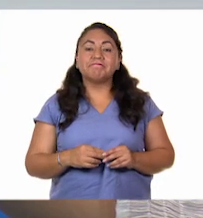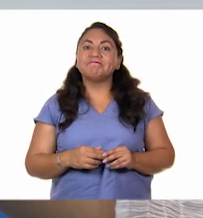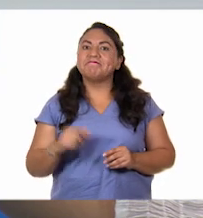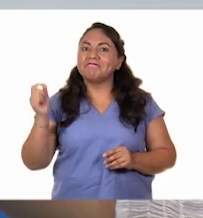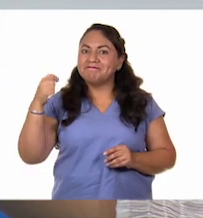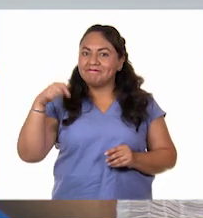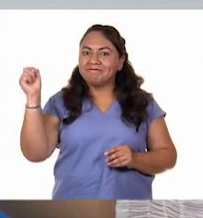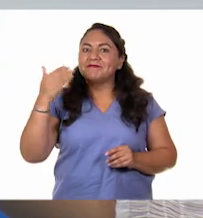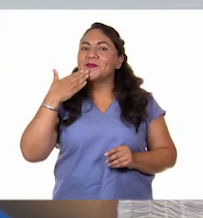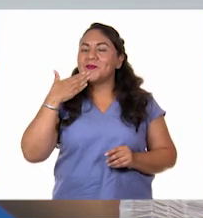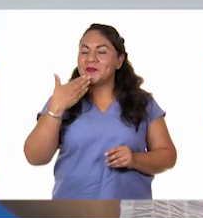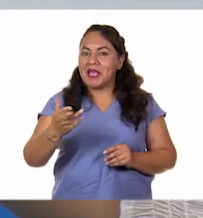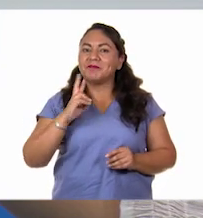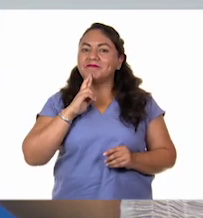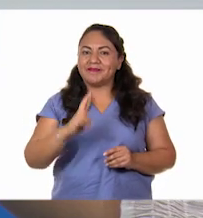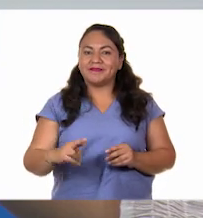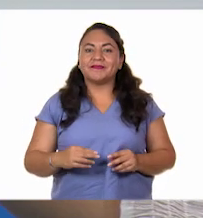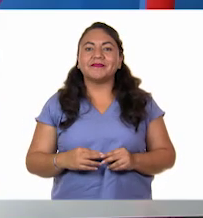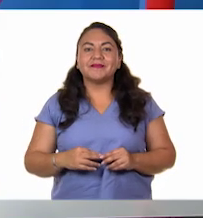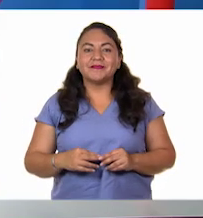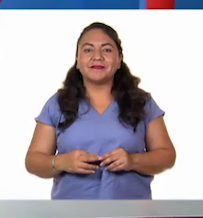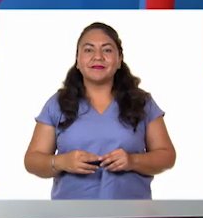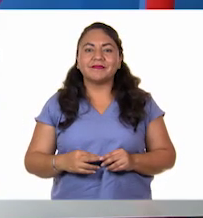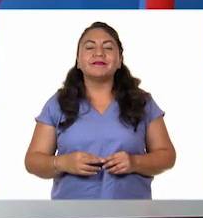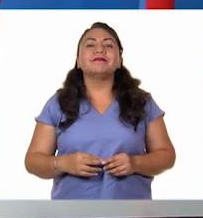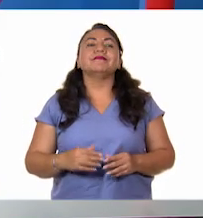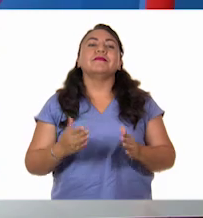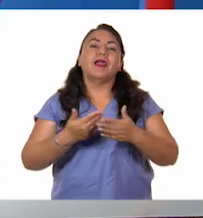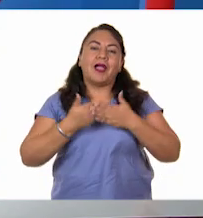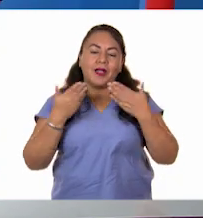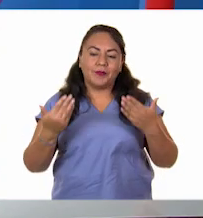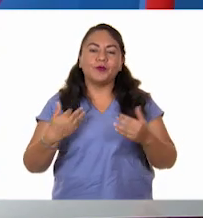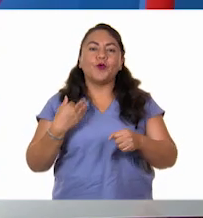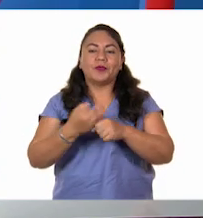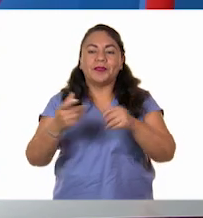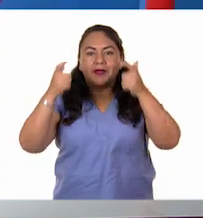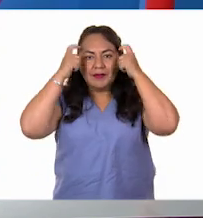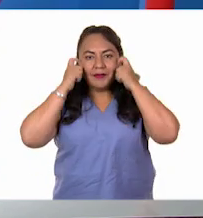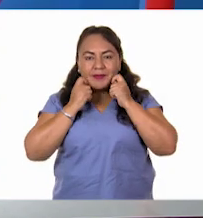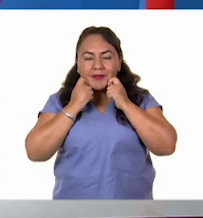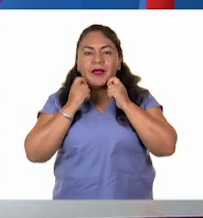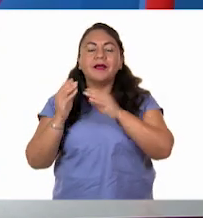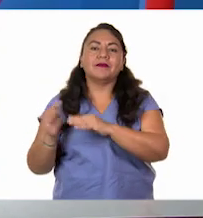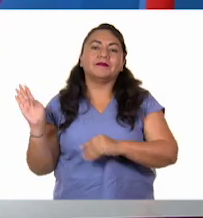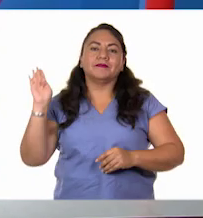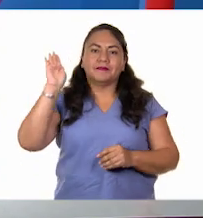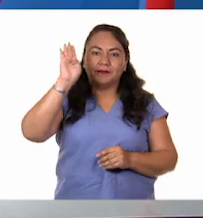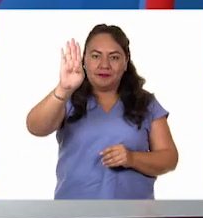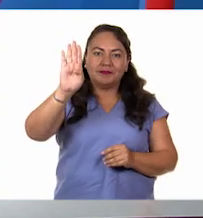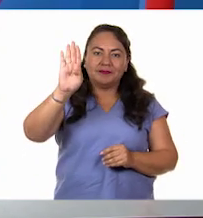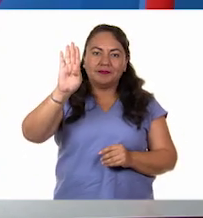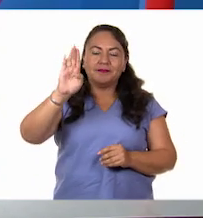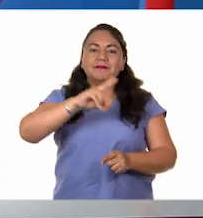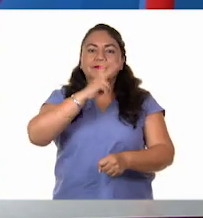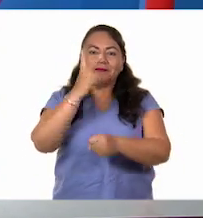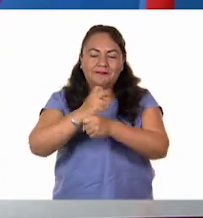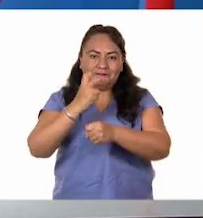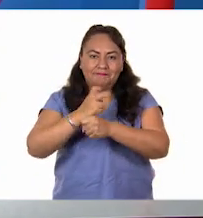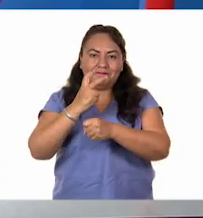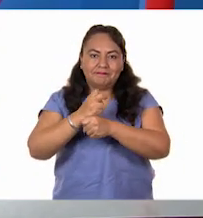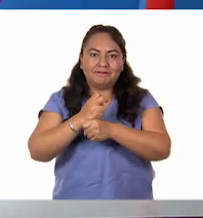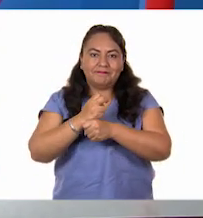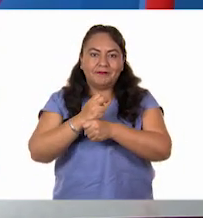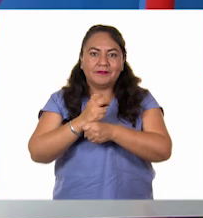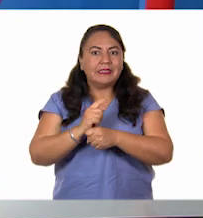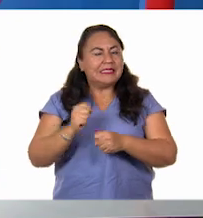Respuesta correcta. Así que, Larisa, pues ubicamos a Agustín en la segunda base.